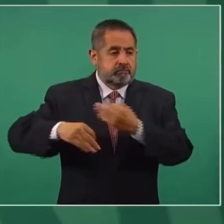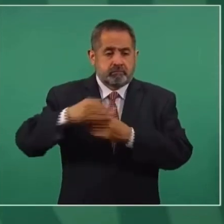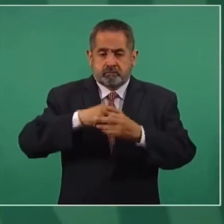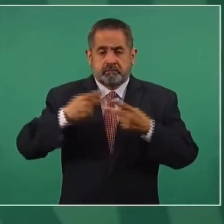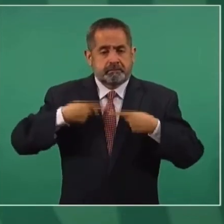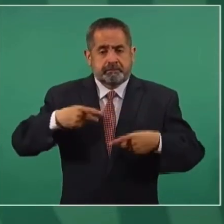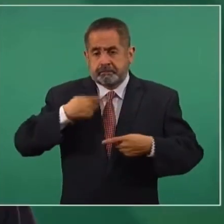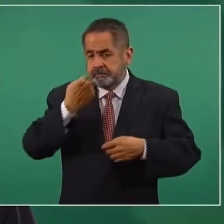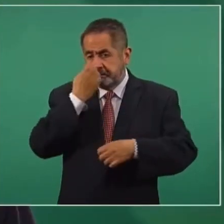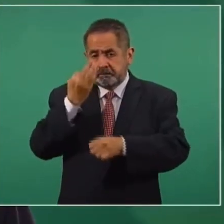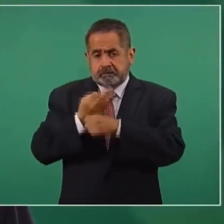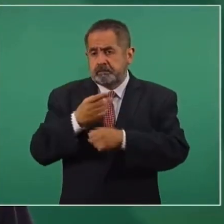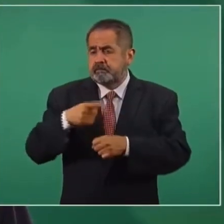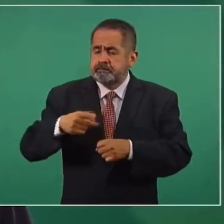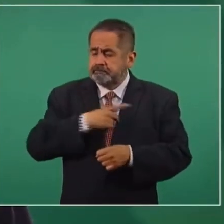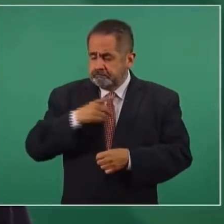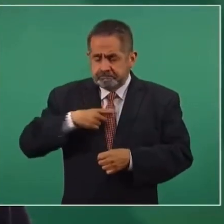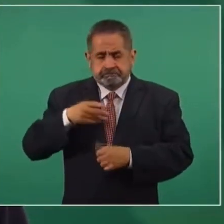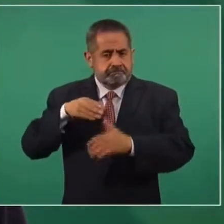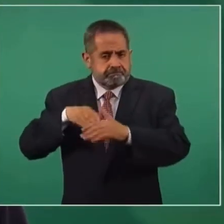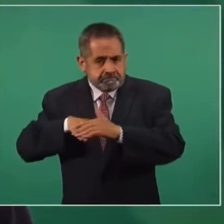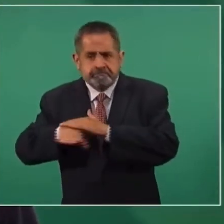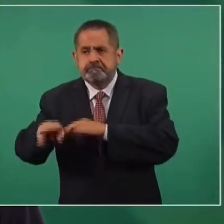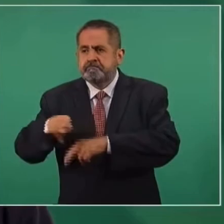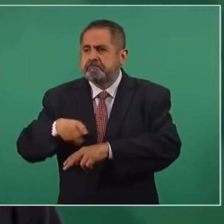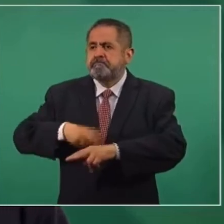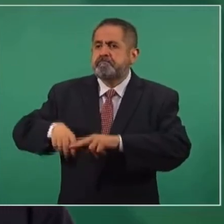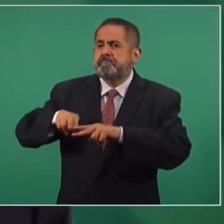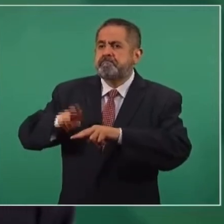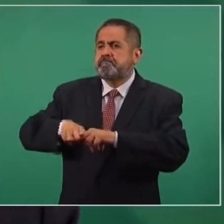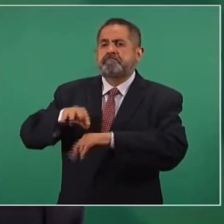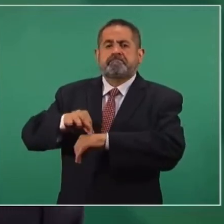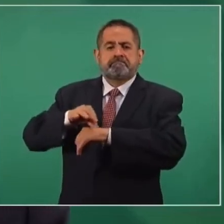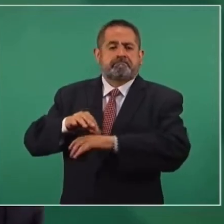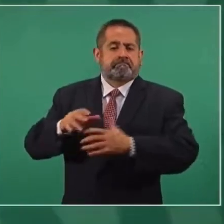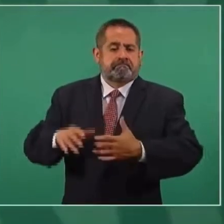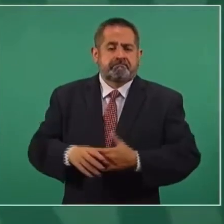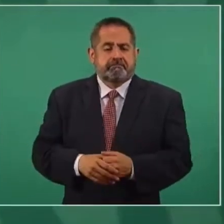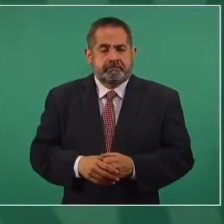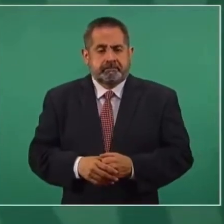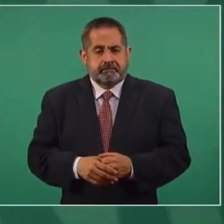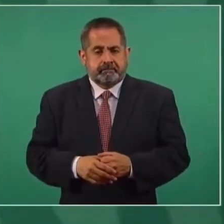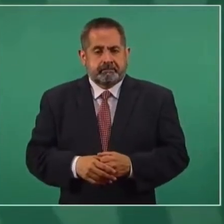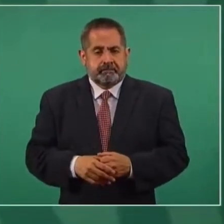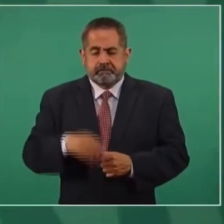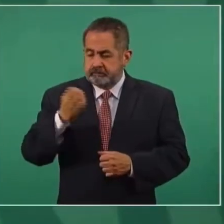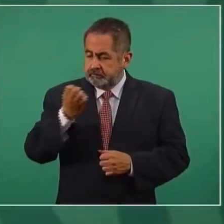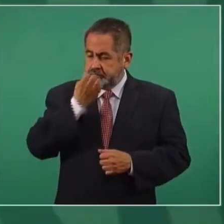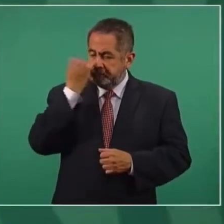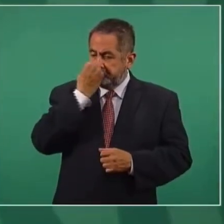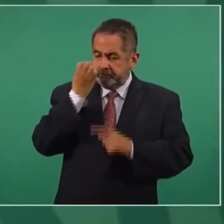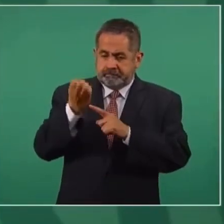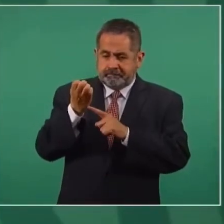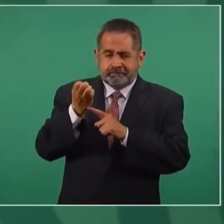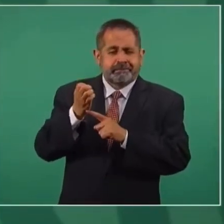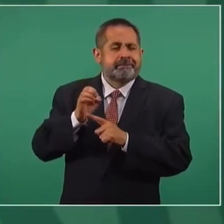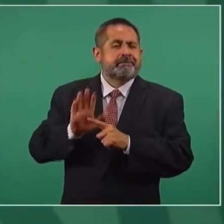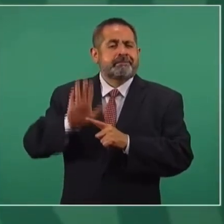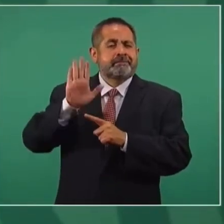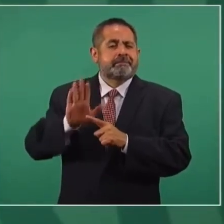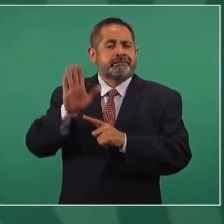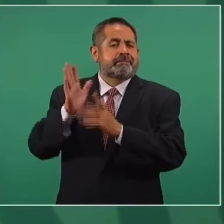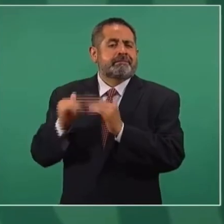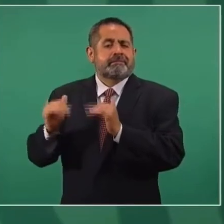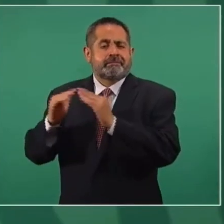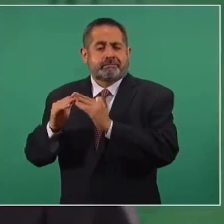estudiantes. Entonces, repito, la escuela es como el segundo hogar